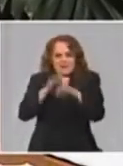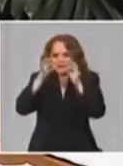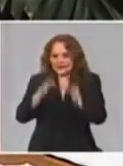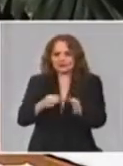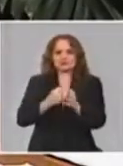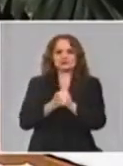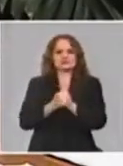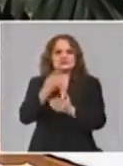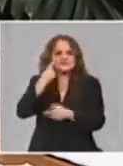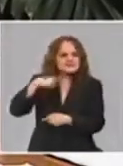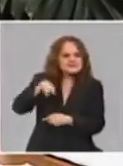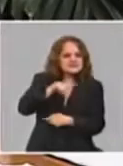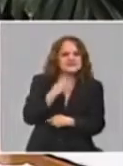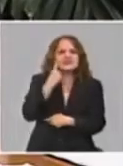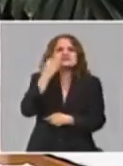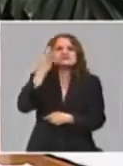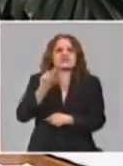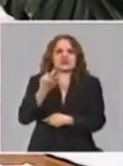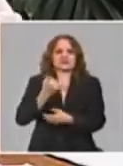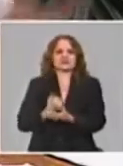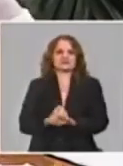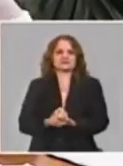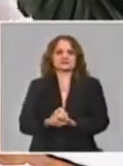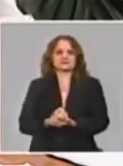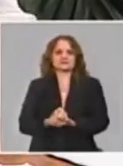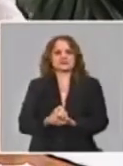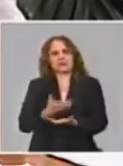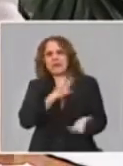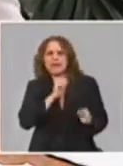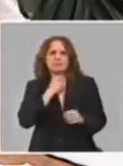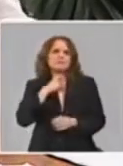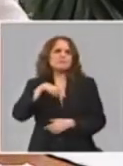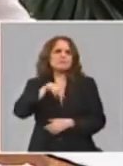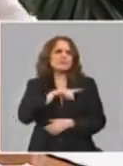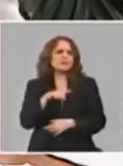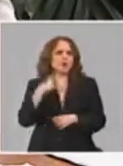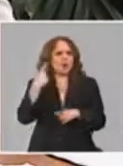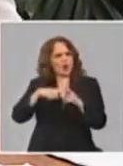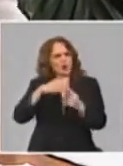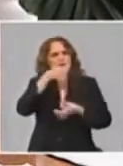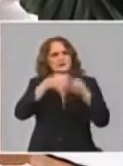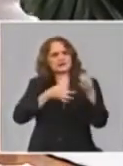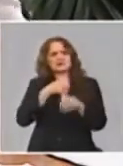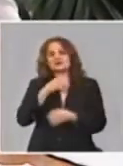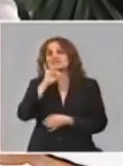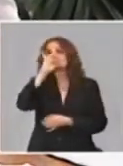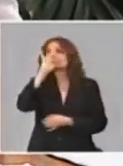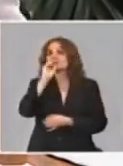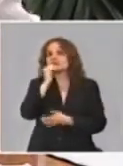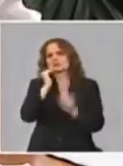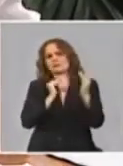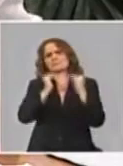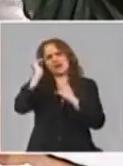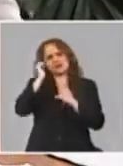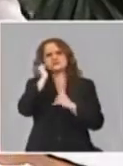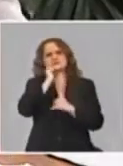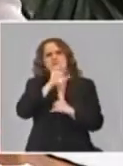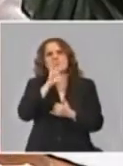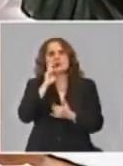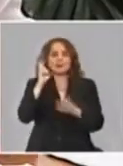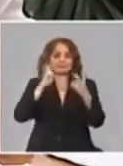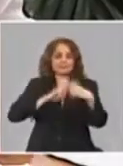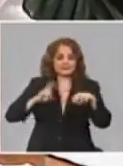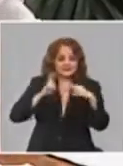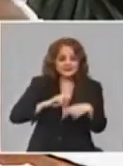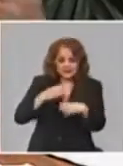Y ahí viene otro de los temas, decir 70, un poquito más, de intervenciones, de estudios, de ensayos clínicos, de